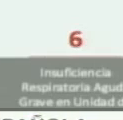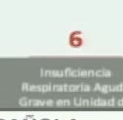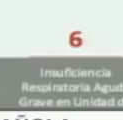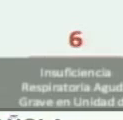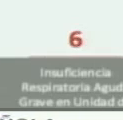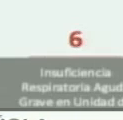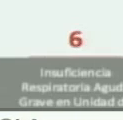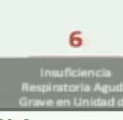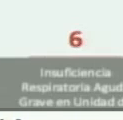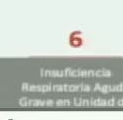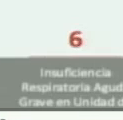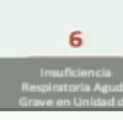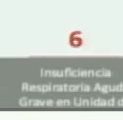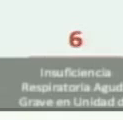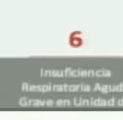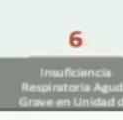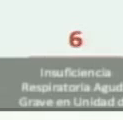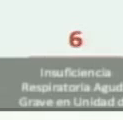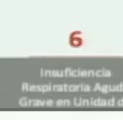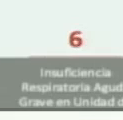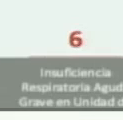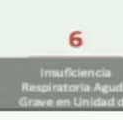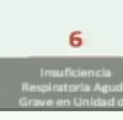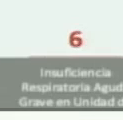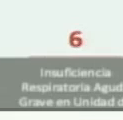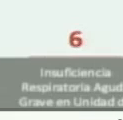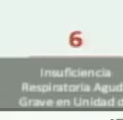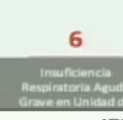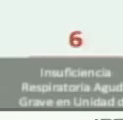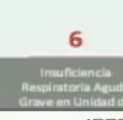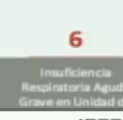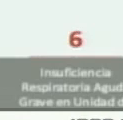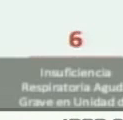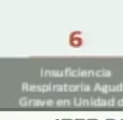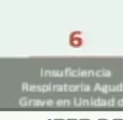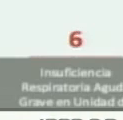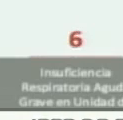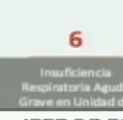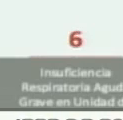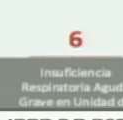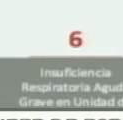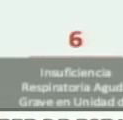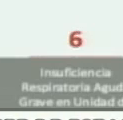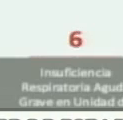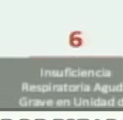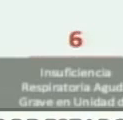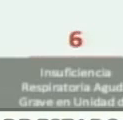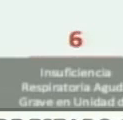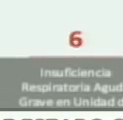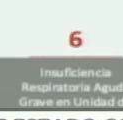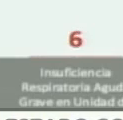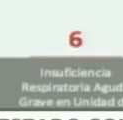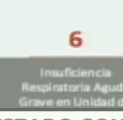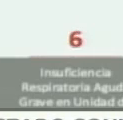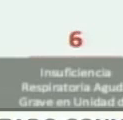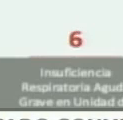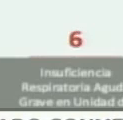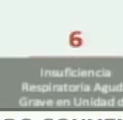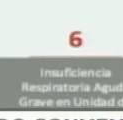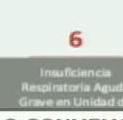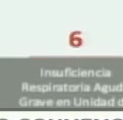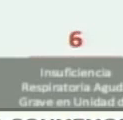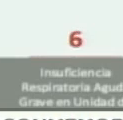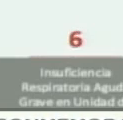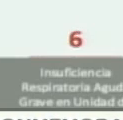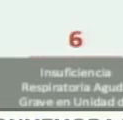Lamentablemente, con los dos fallecidos del día de hoy, aumenta la cifra a 35 compatriotas muertos